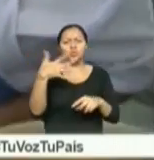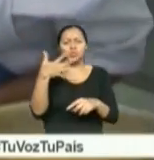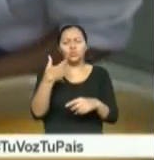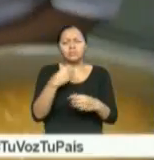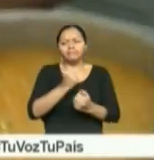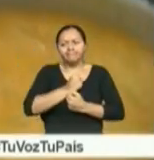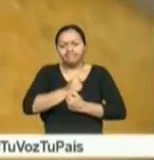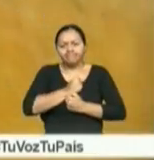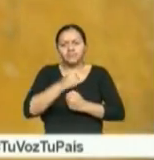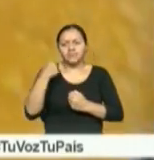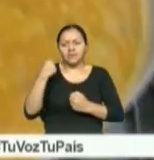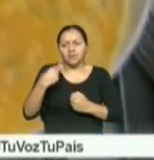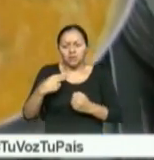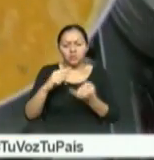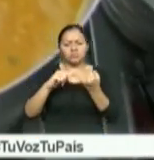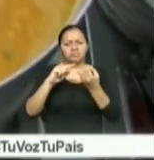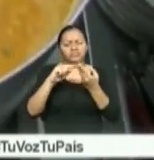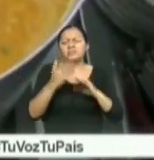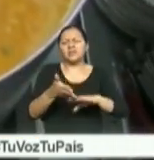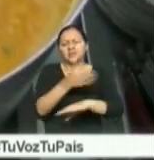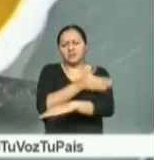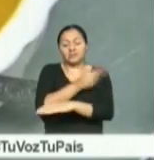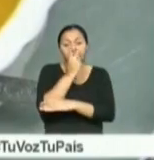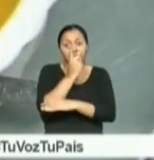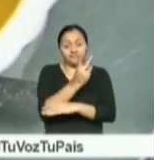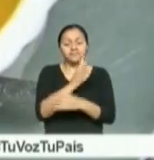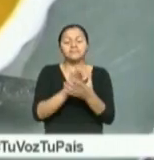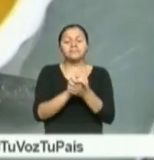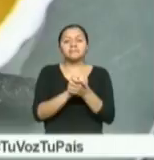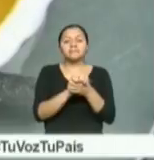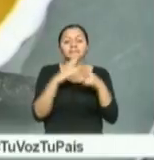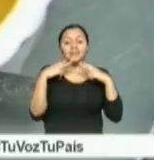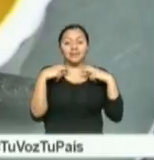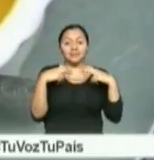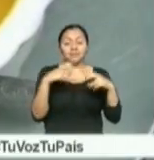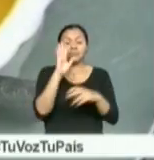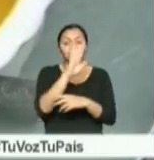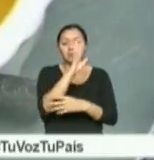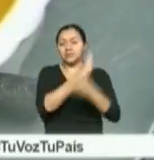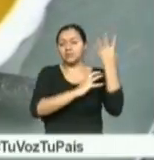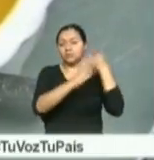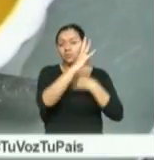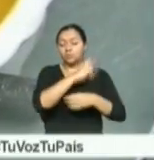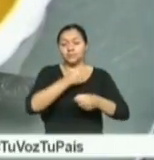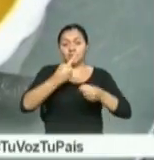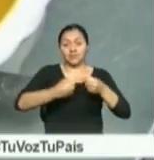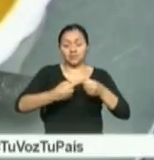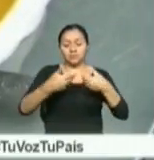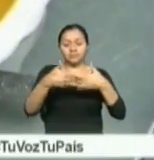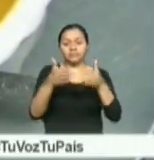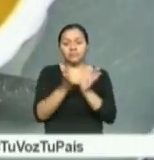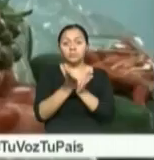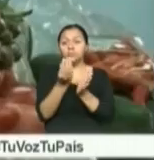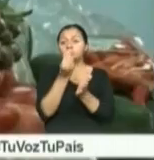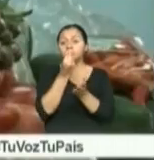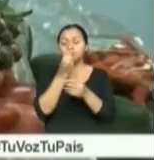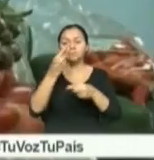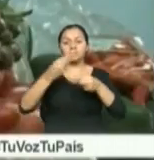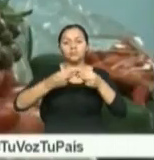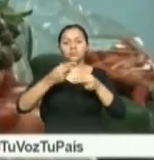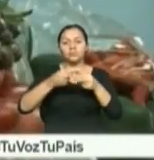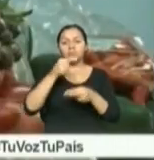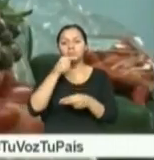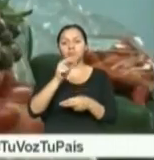que dan pistas sobre sus orígenes. Según el Archivo Metropolitano de Historia de Quito, este plato llevaba el nombre quichua de